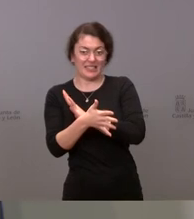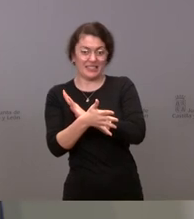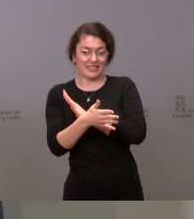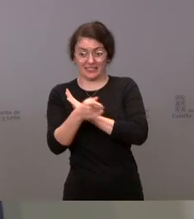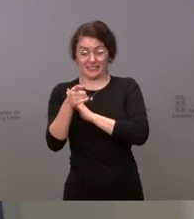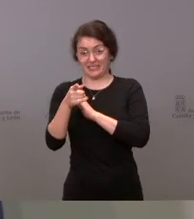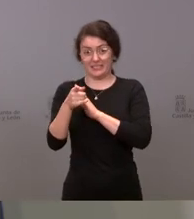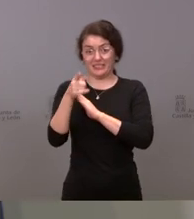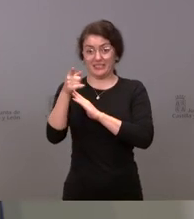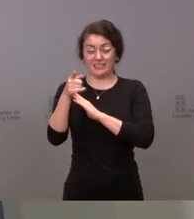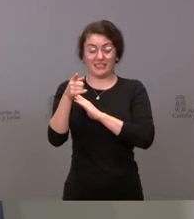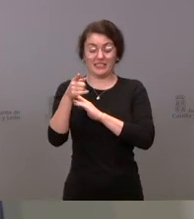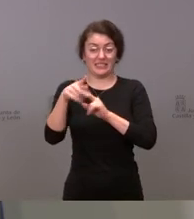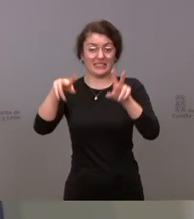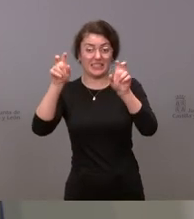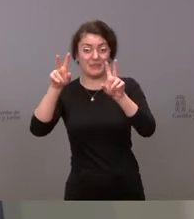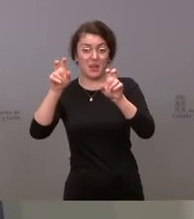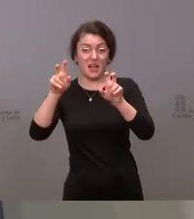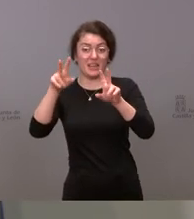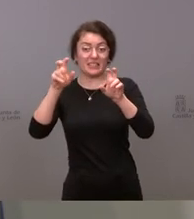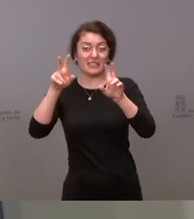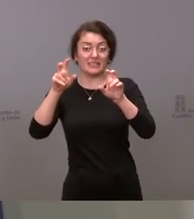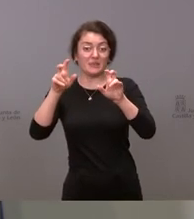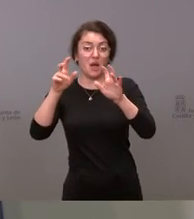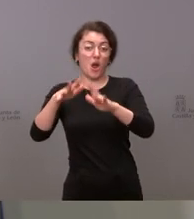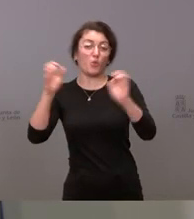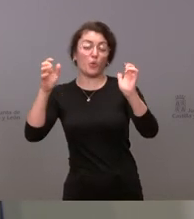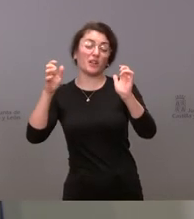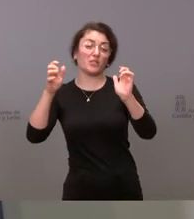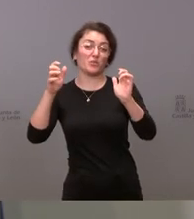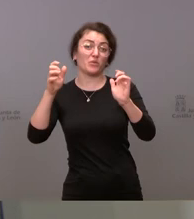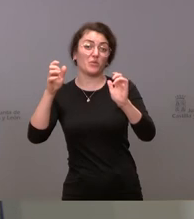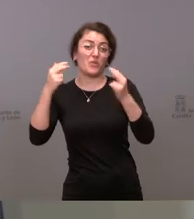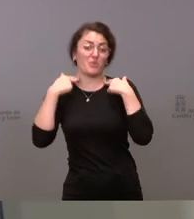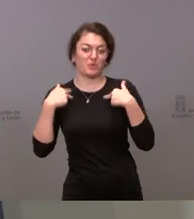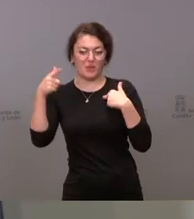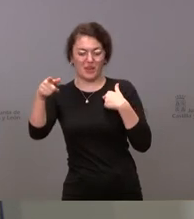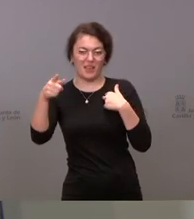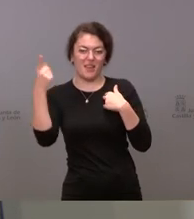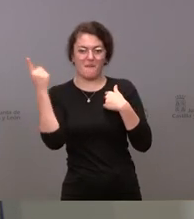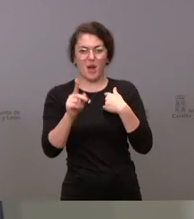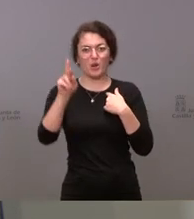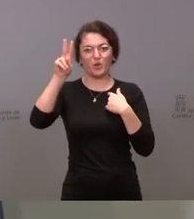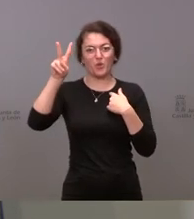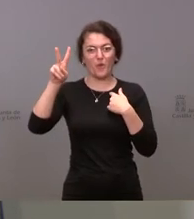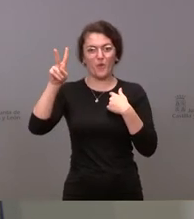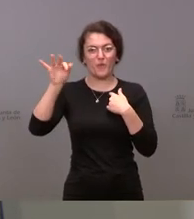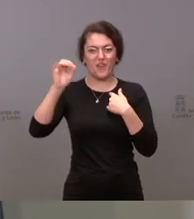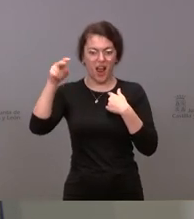con lo que ocurre en el Congreso de los Diputados cuando baja Rufián a recordarle